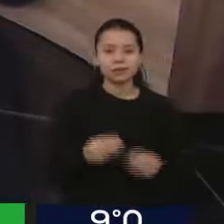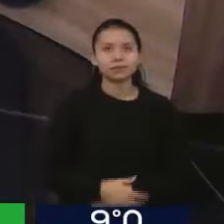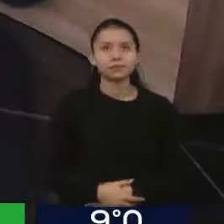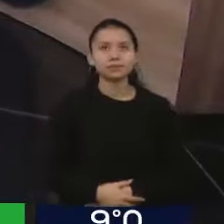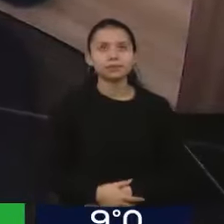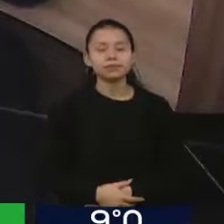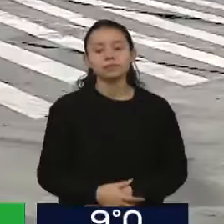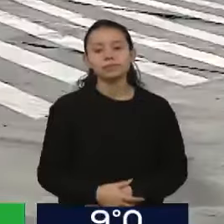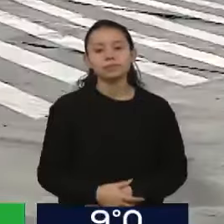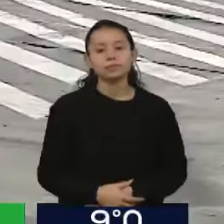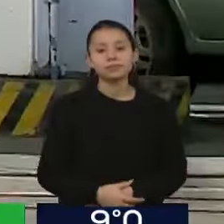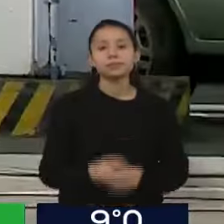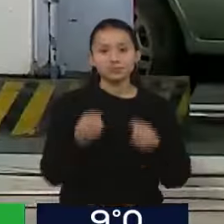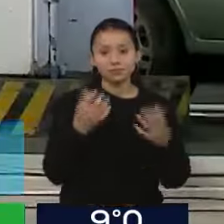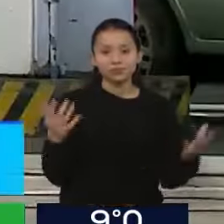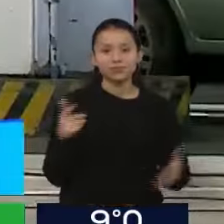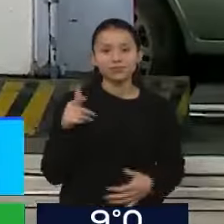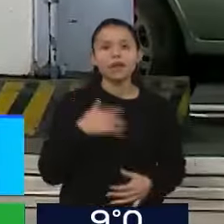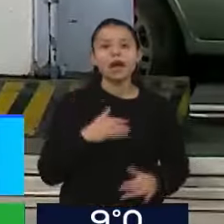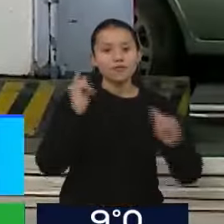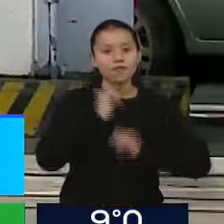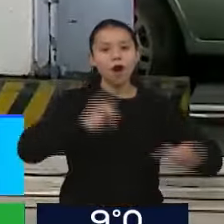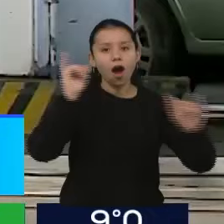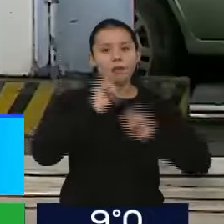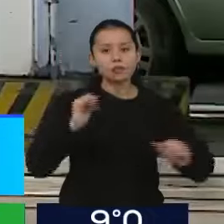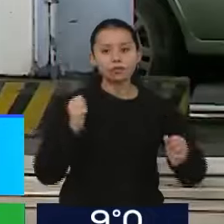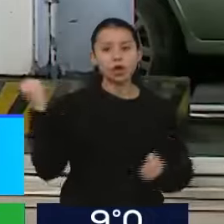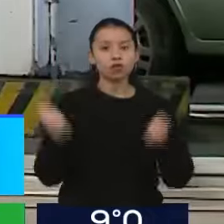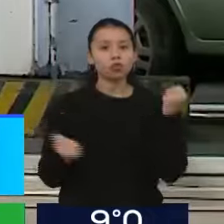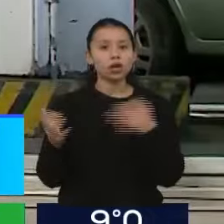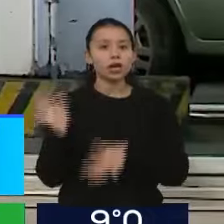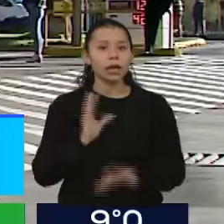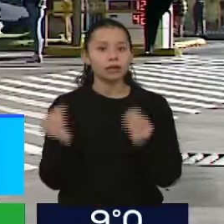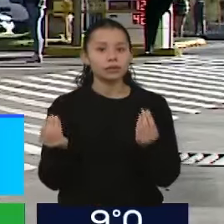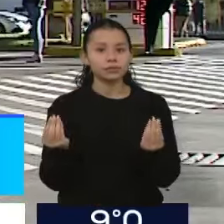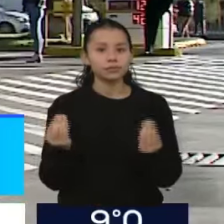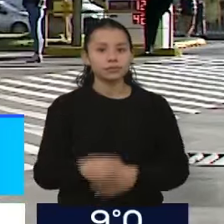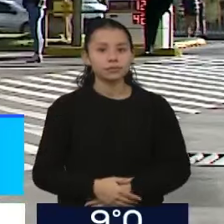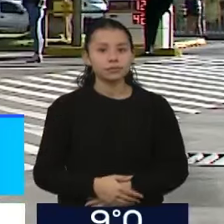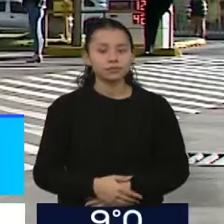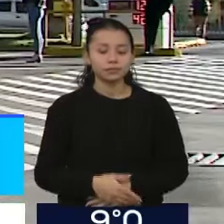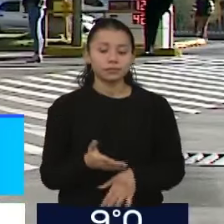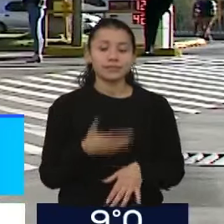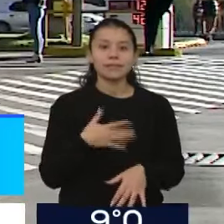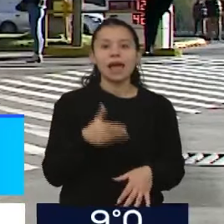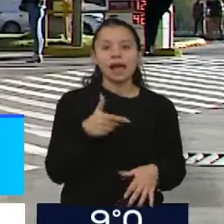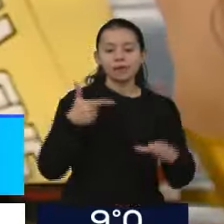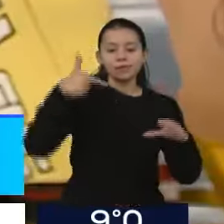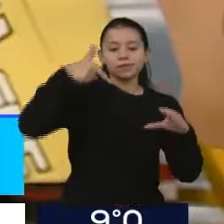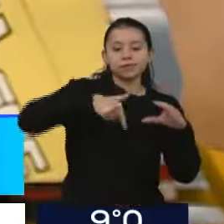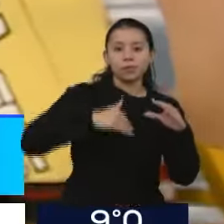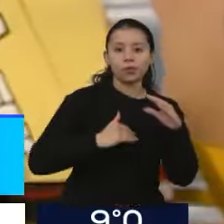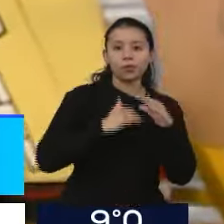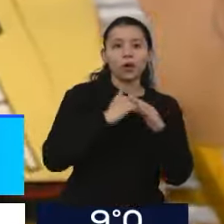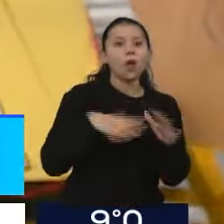también en portadas nacionales, lo que están haciendo los conductores es cargar el tanque por las dudas. Normal,